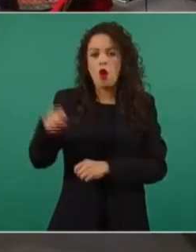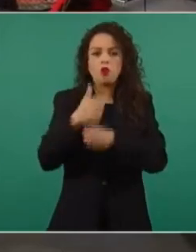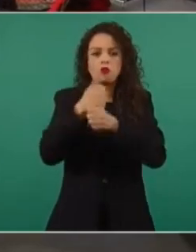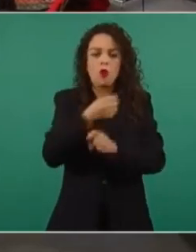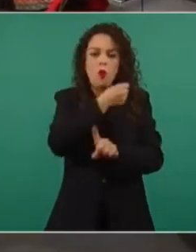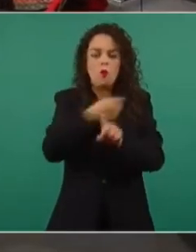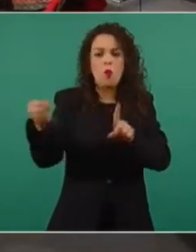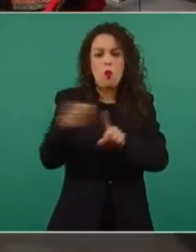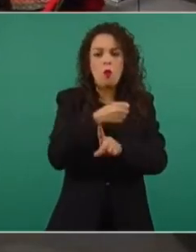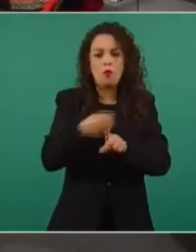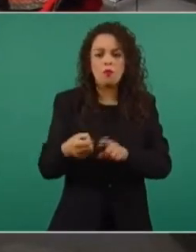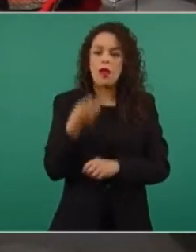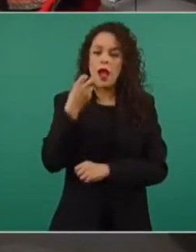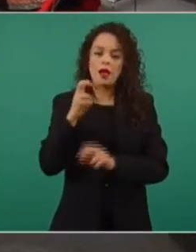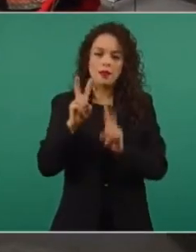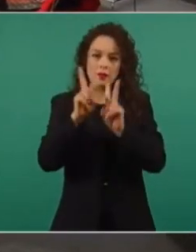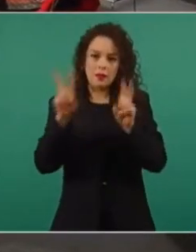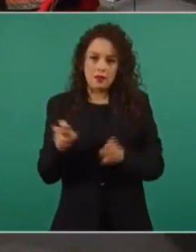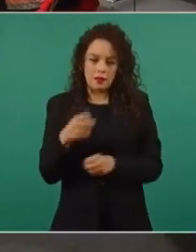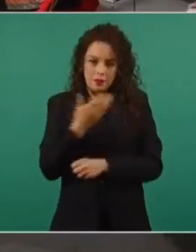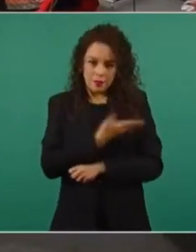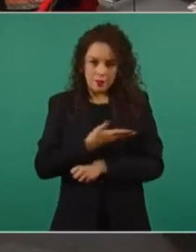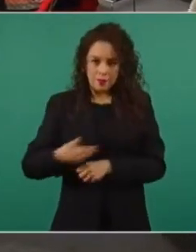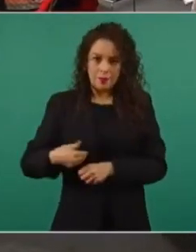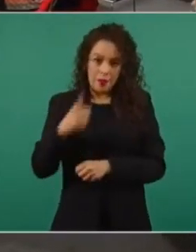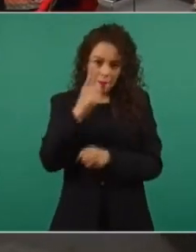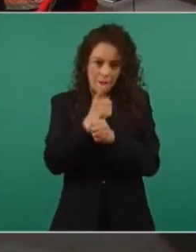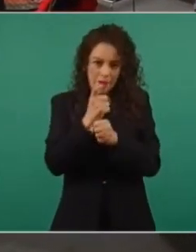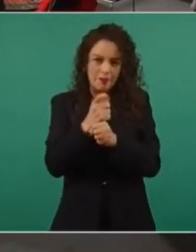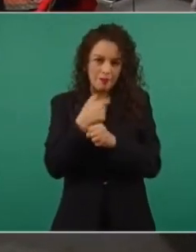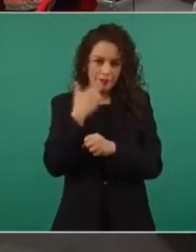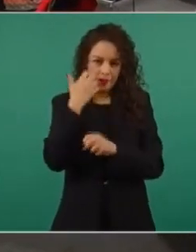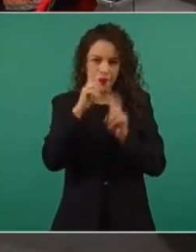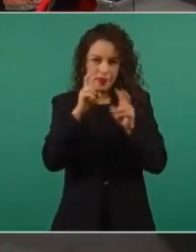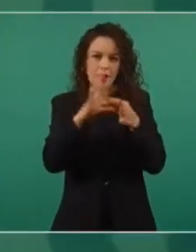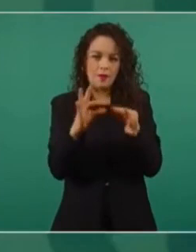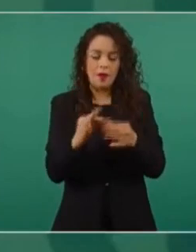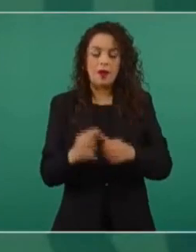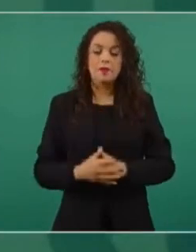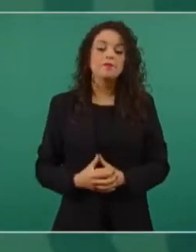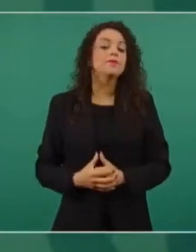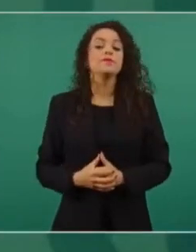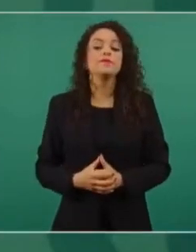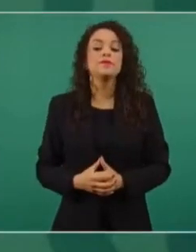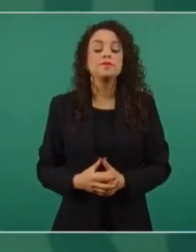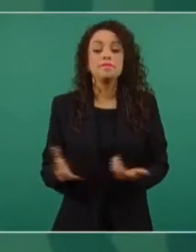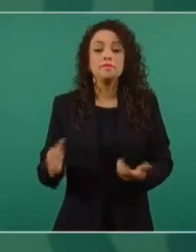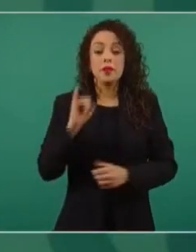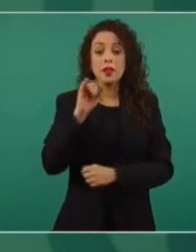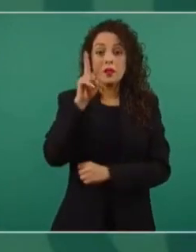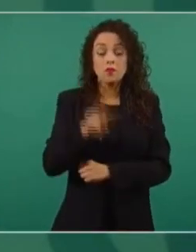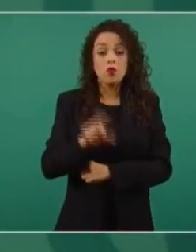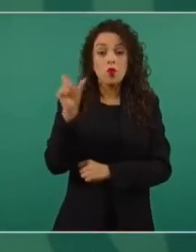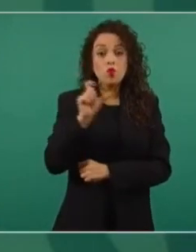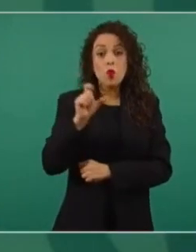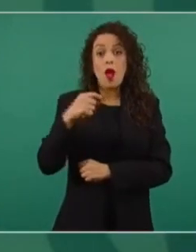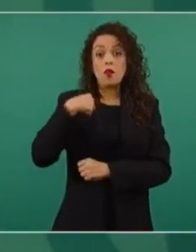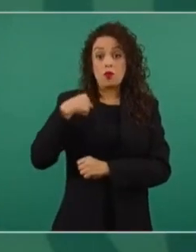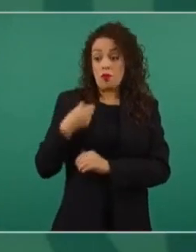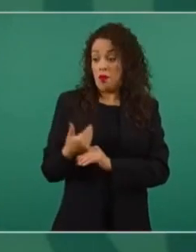tema, presidente. Pues en efecto, cuando nos reunimos con la vicepresidenta,